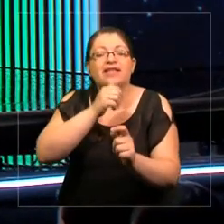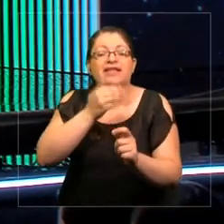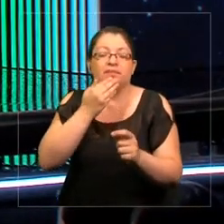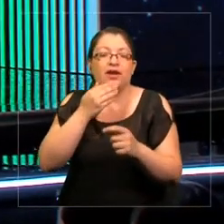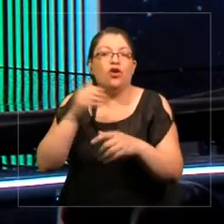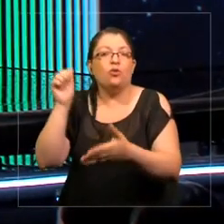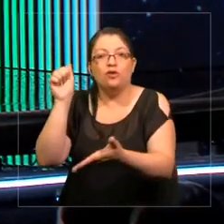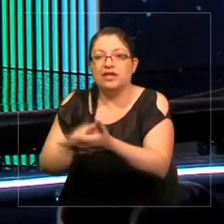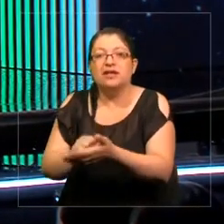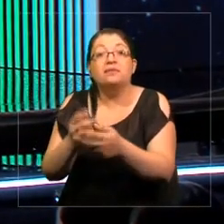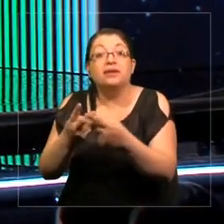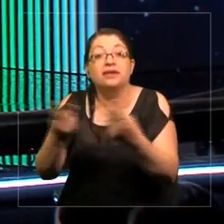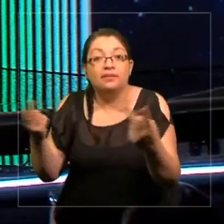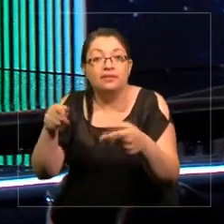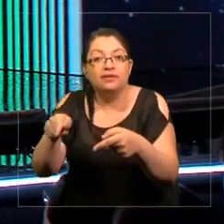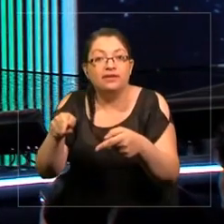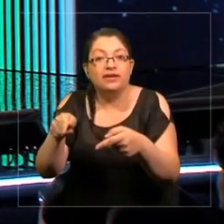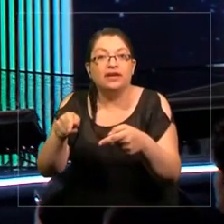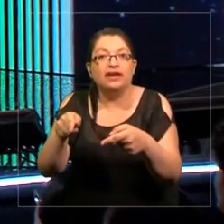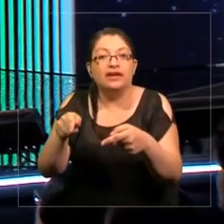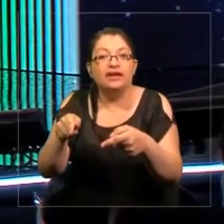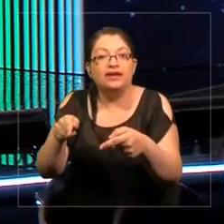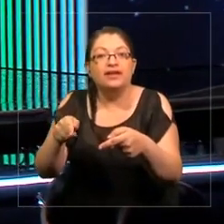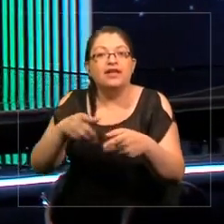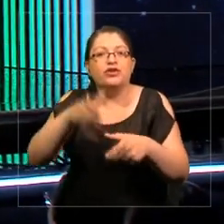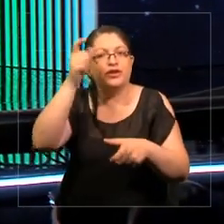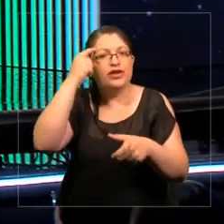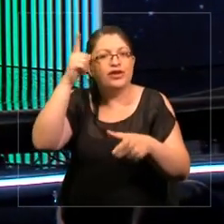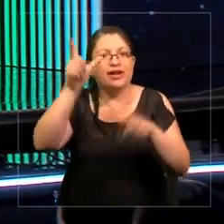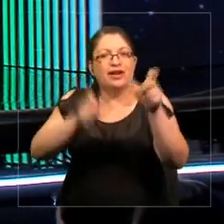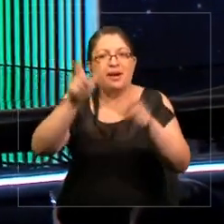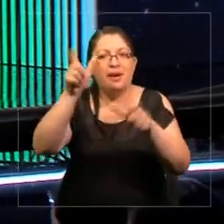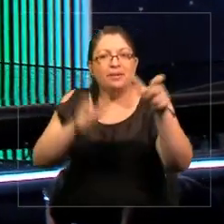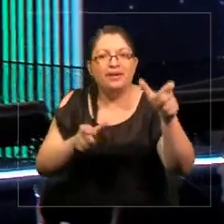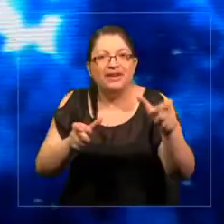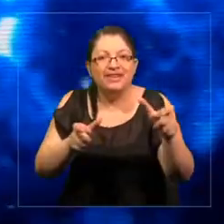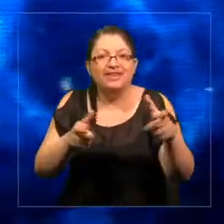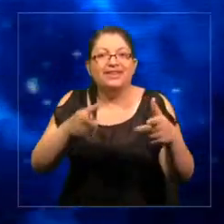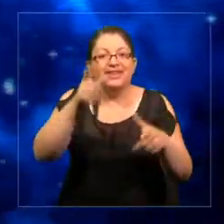pública por sociedad. Yo creo que el gigante que está dormido es la sociedad civil.